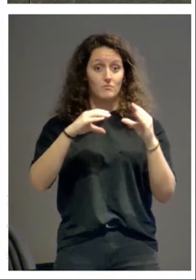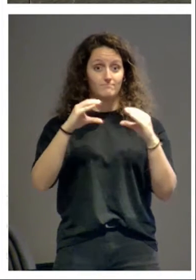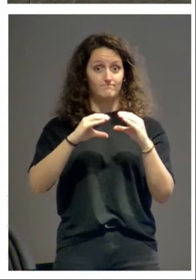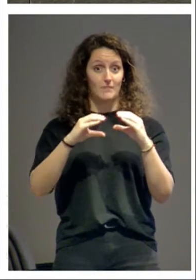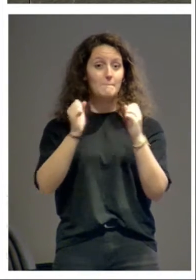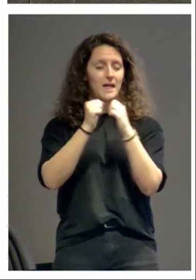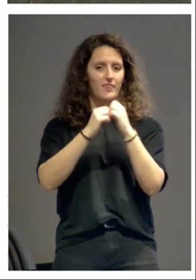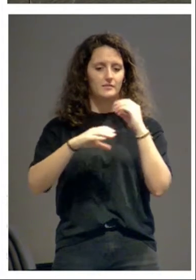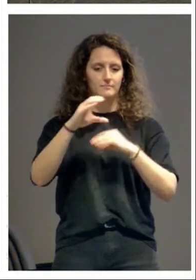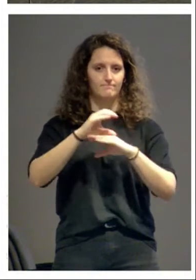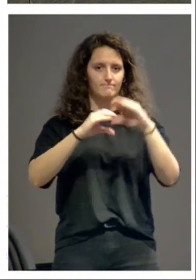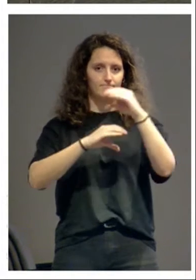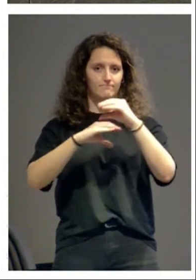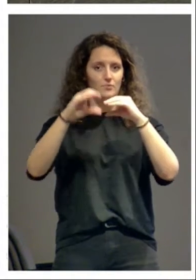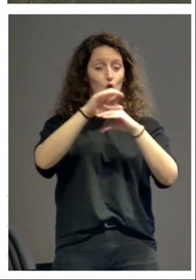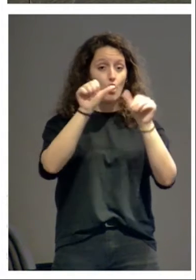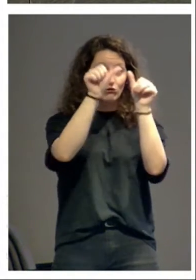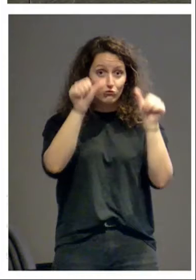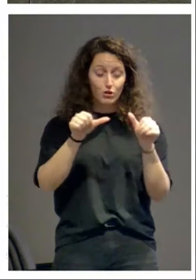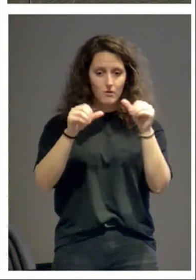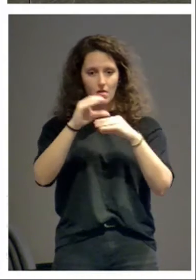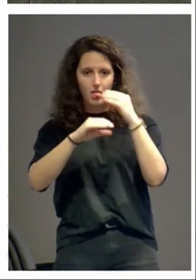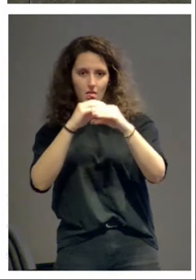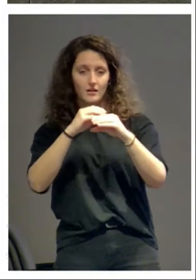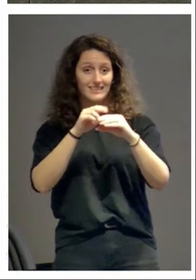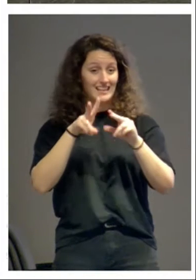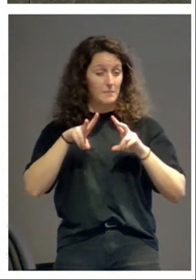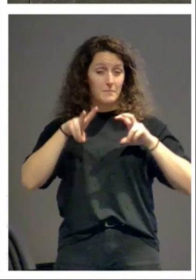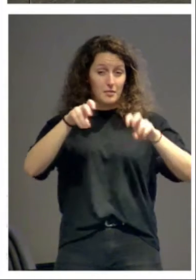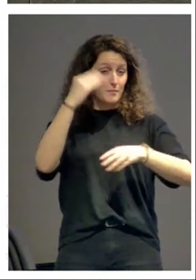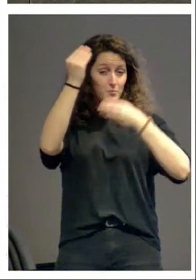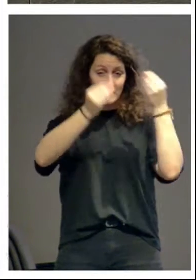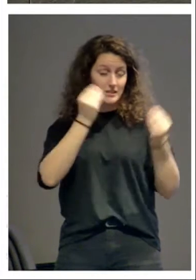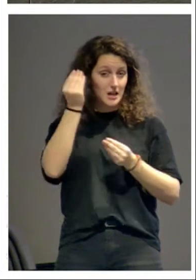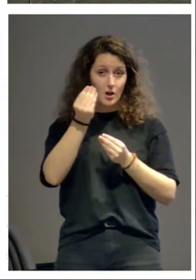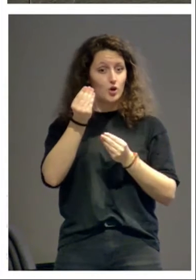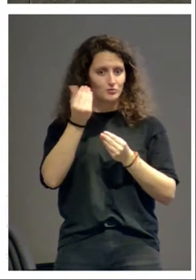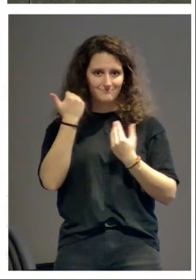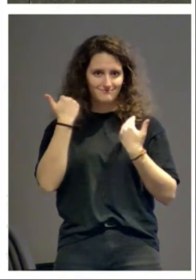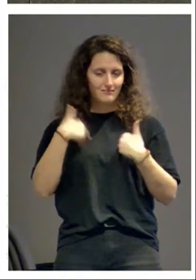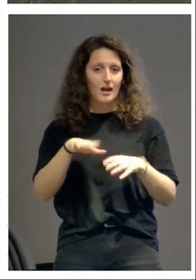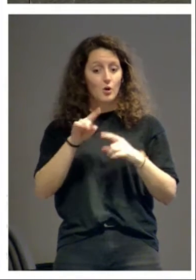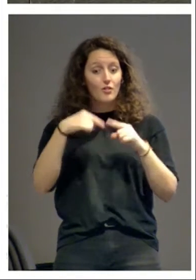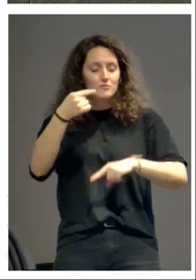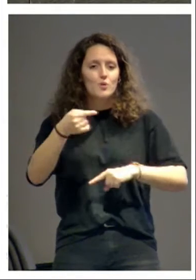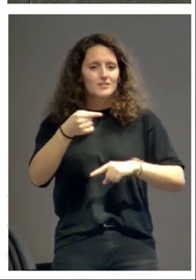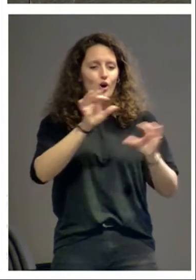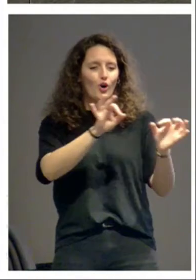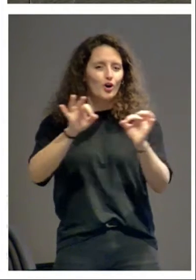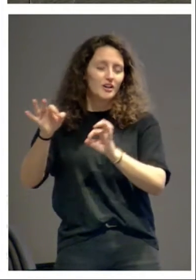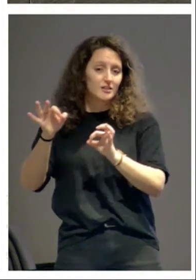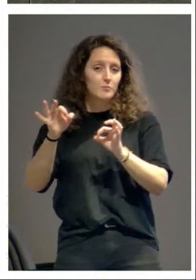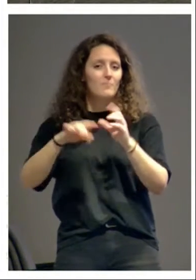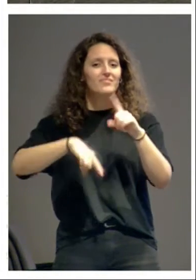están pensados desde el principio para luego ir ordenándolos de un modo o de otro con